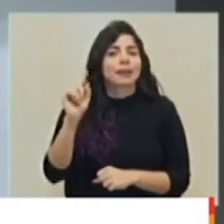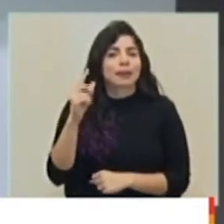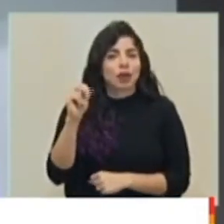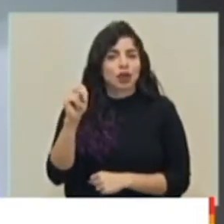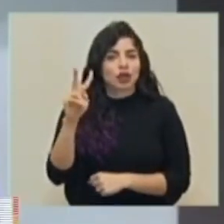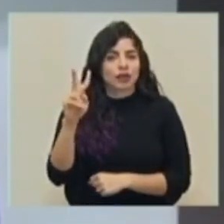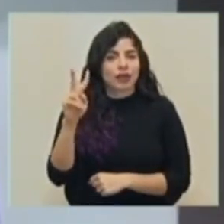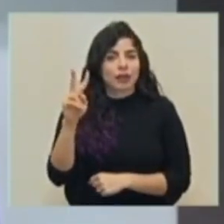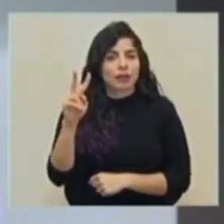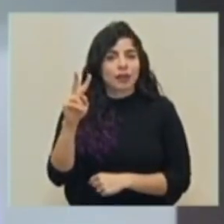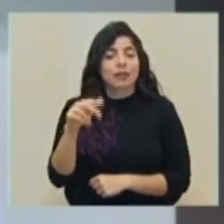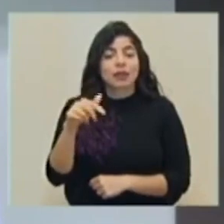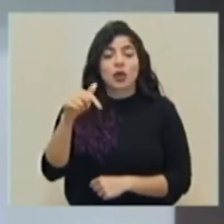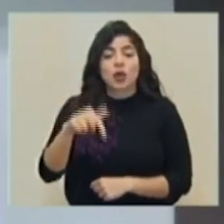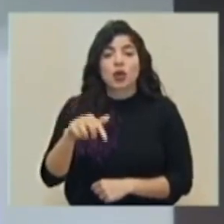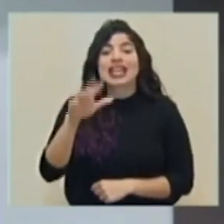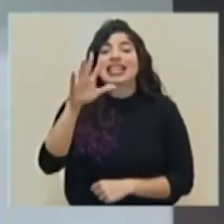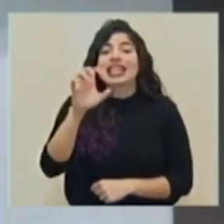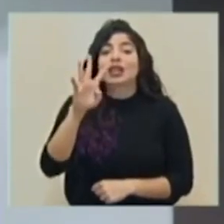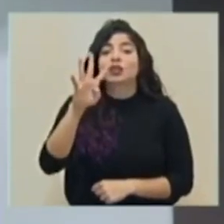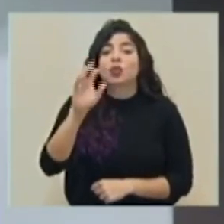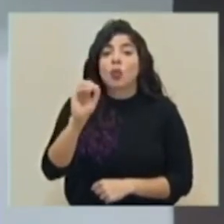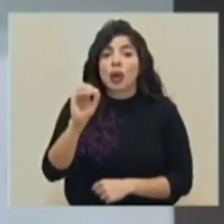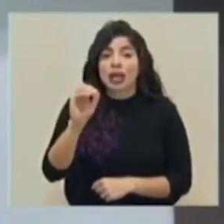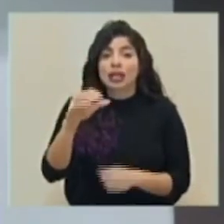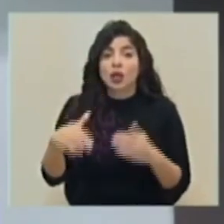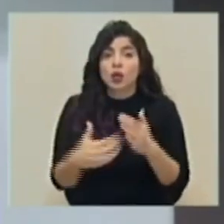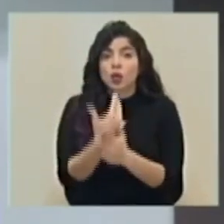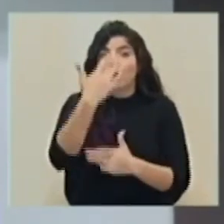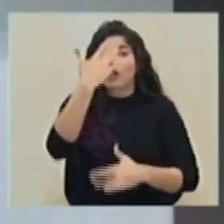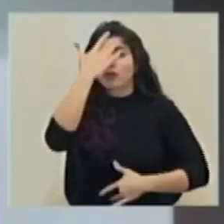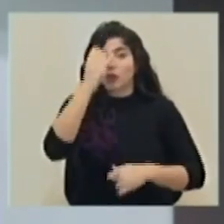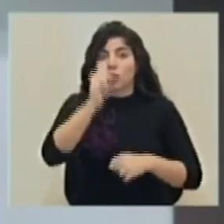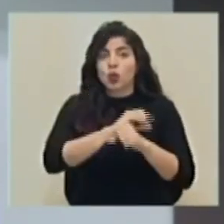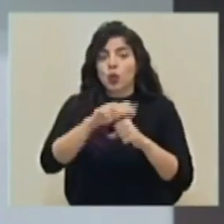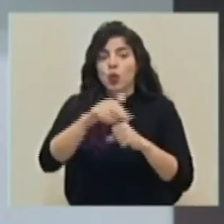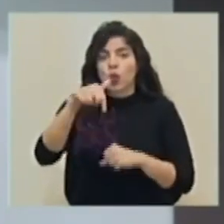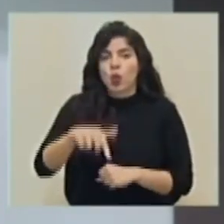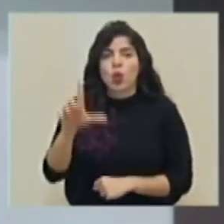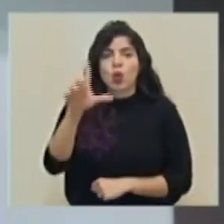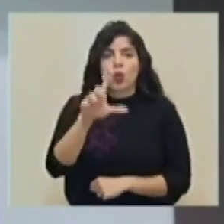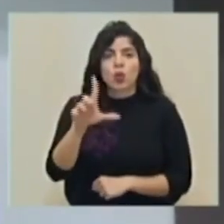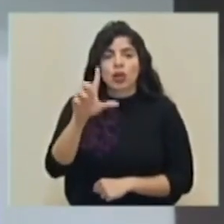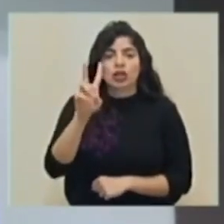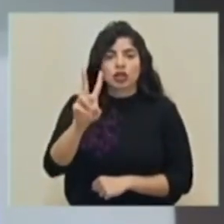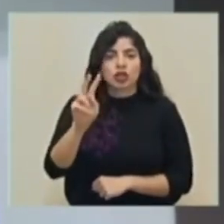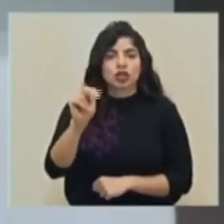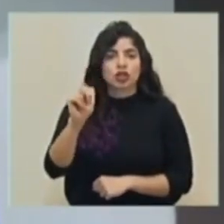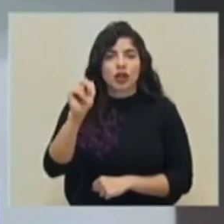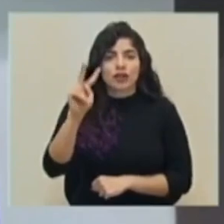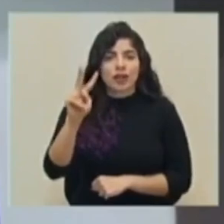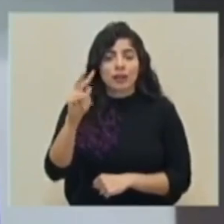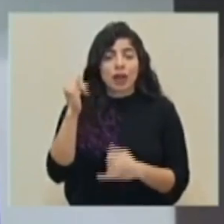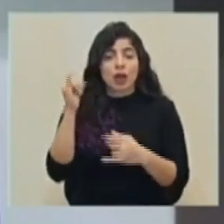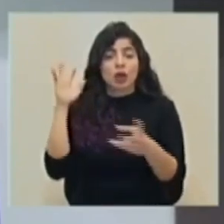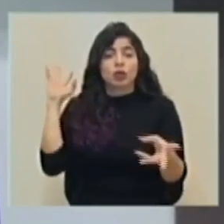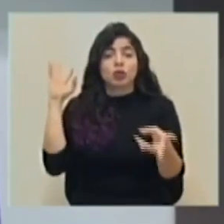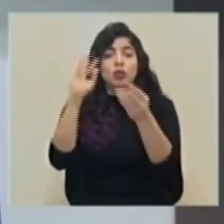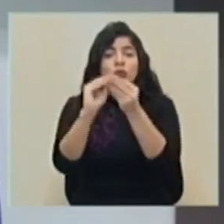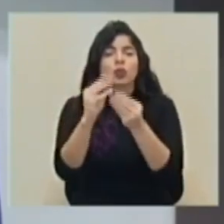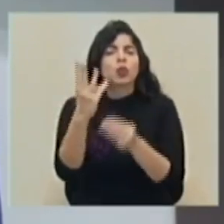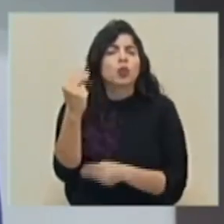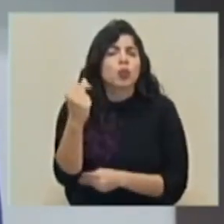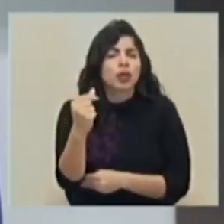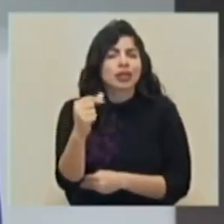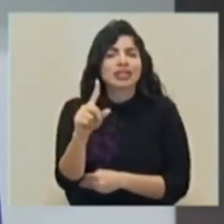noviembre y quinientos cuarenta casos nuevos el día de hoy, lunes dos de noviembre, llegando a un total